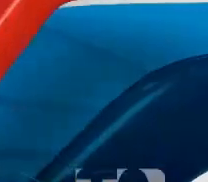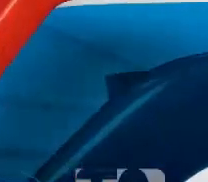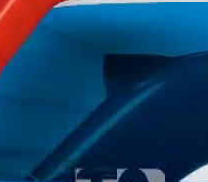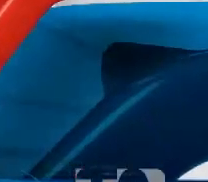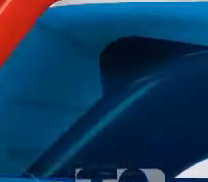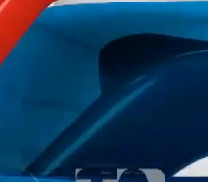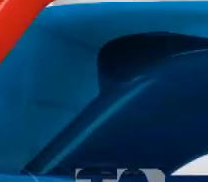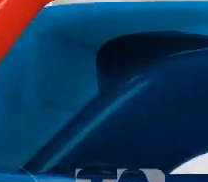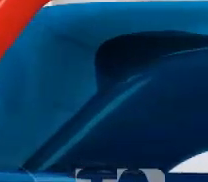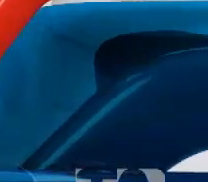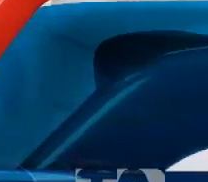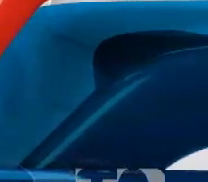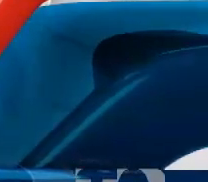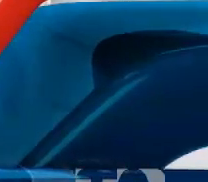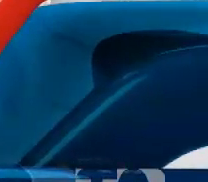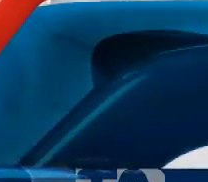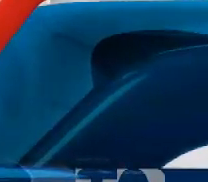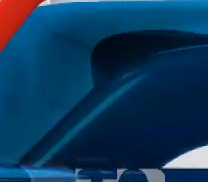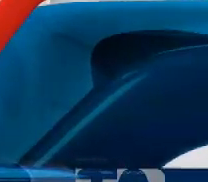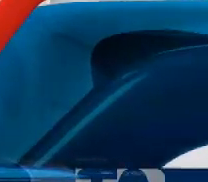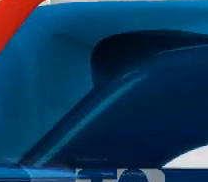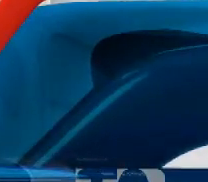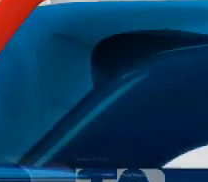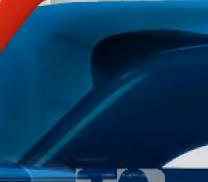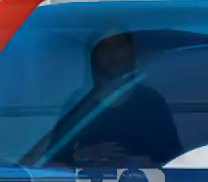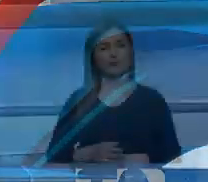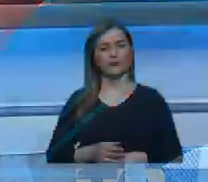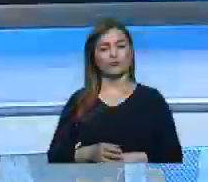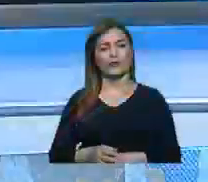24 horas con Milton Pérez.